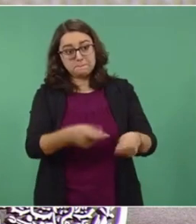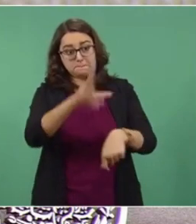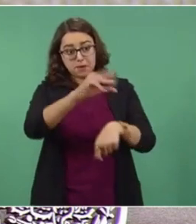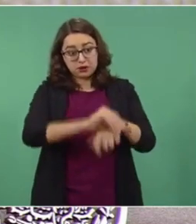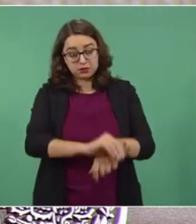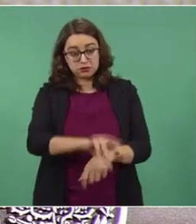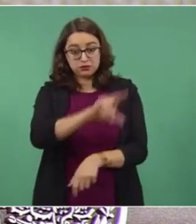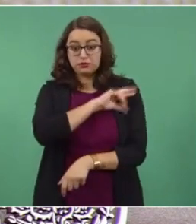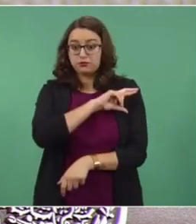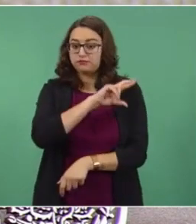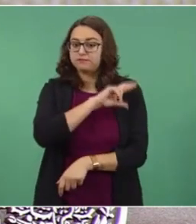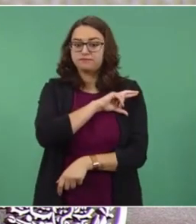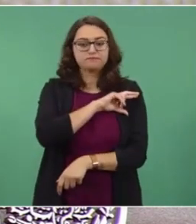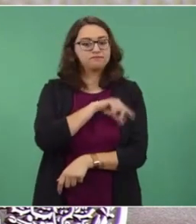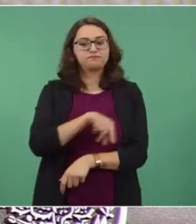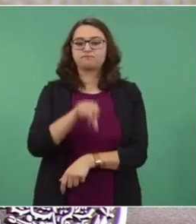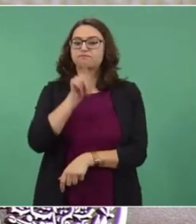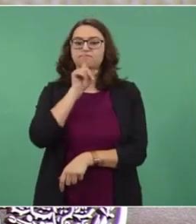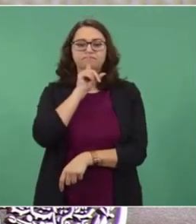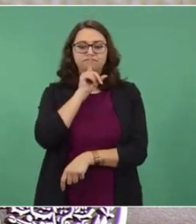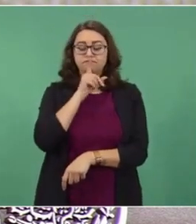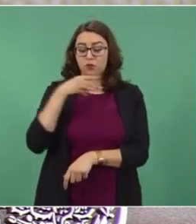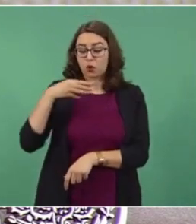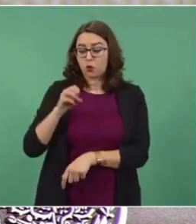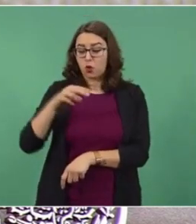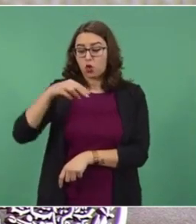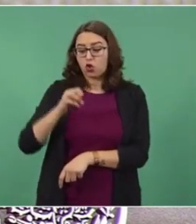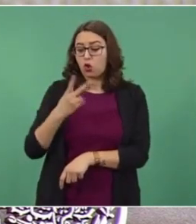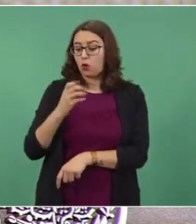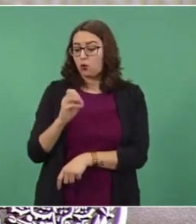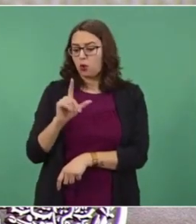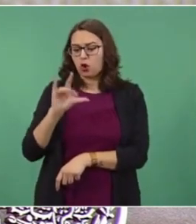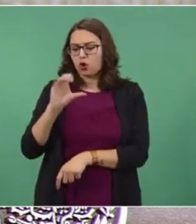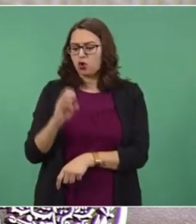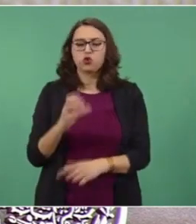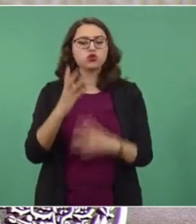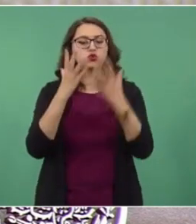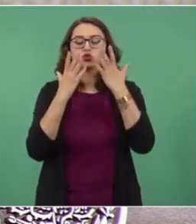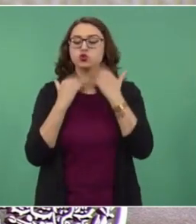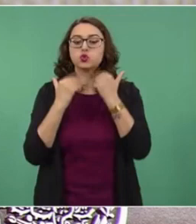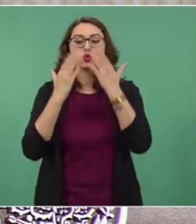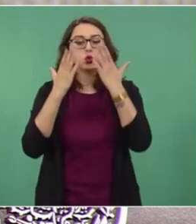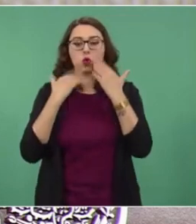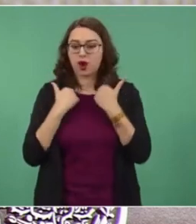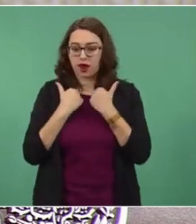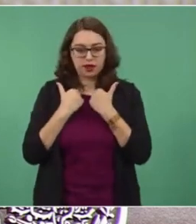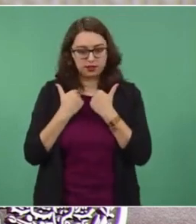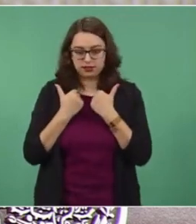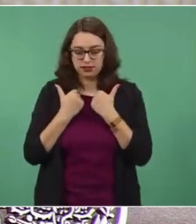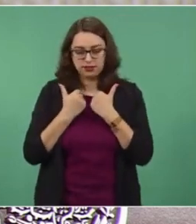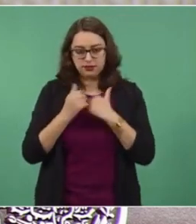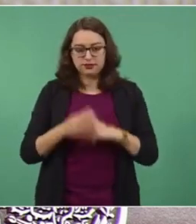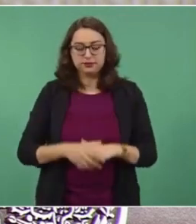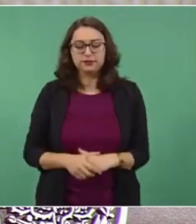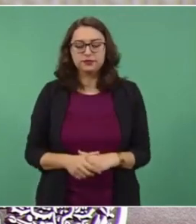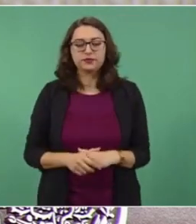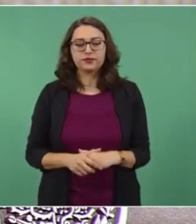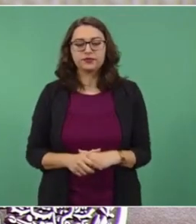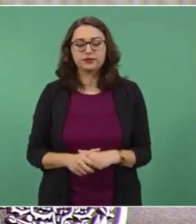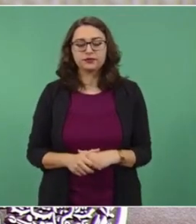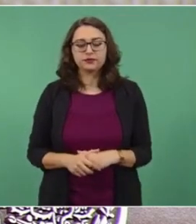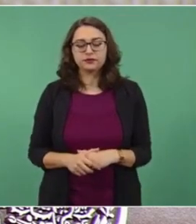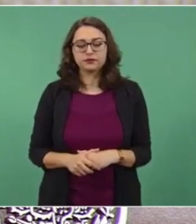un monopolio las funciones que el Estado ejerza de manera exclusiva en este mineral